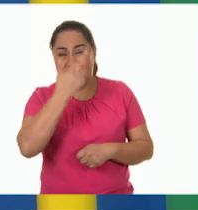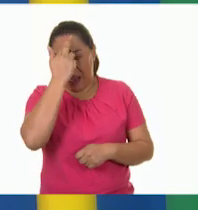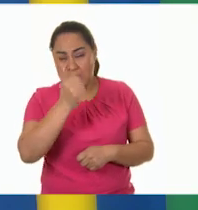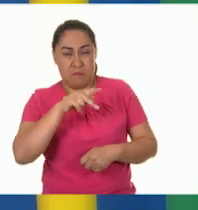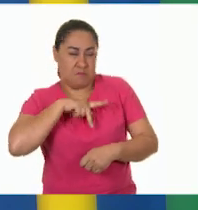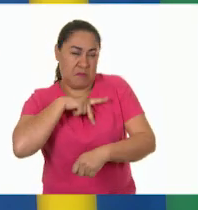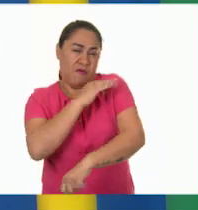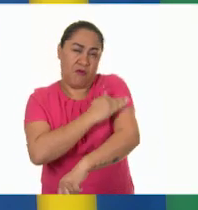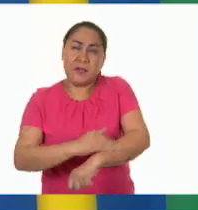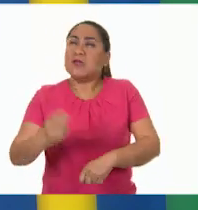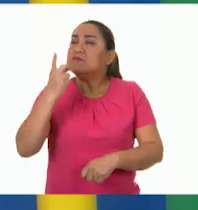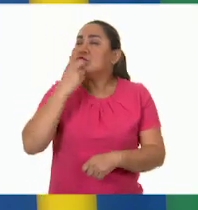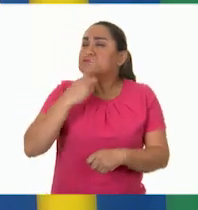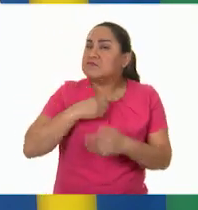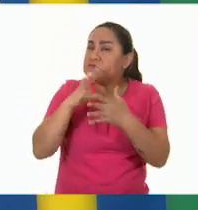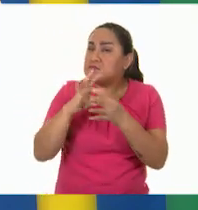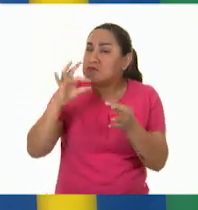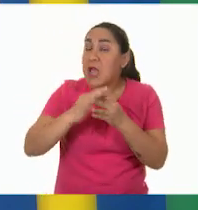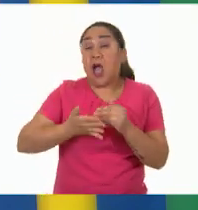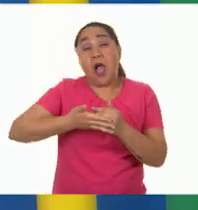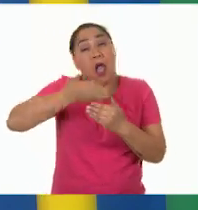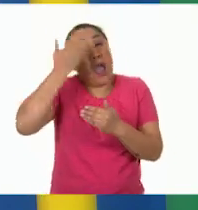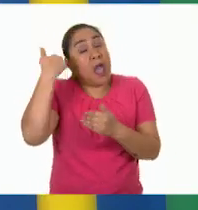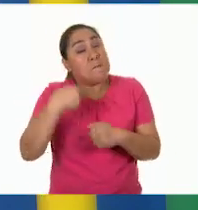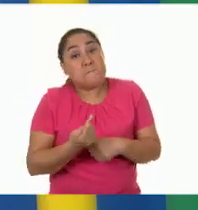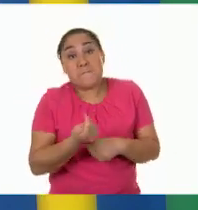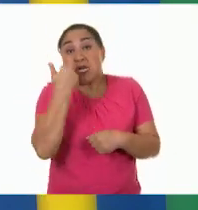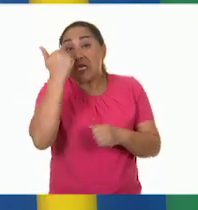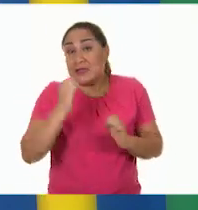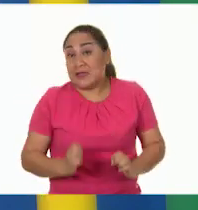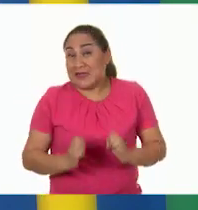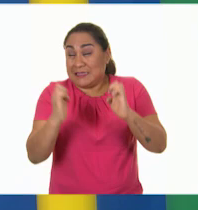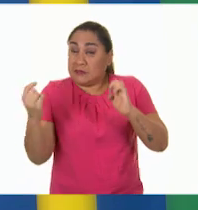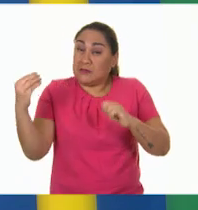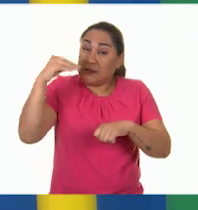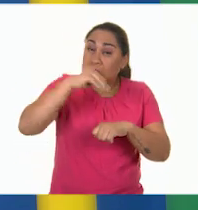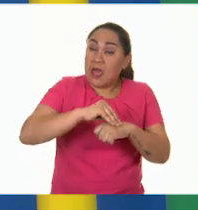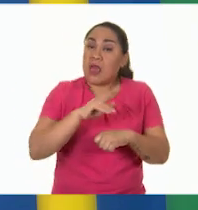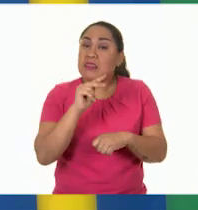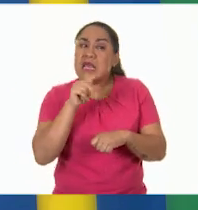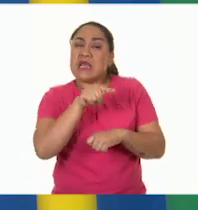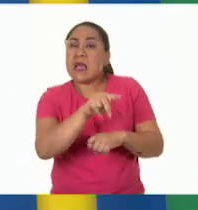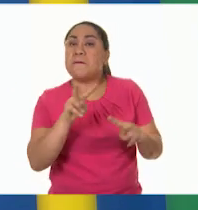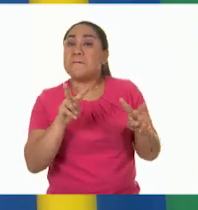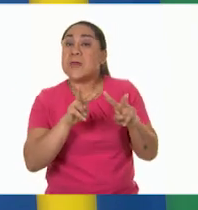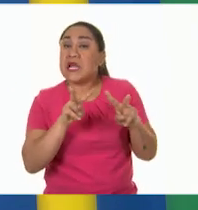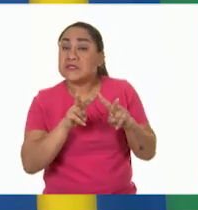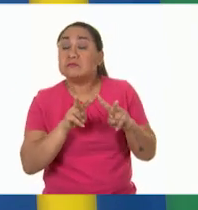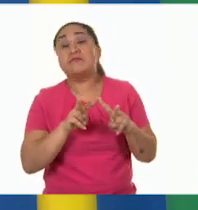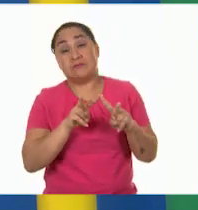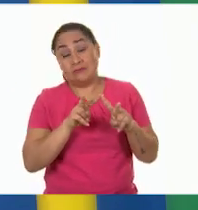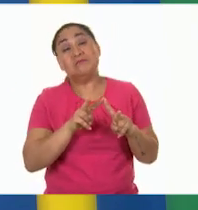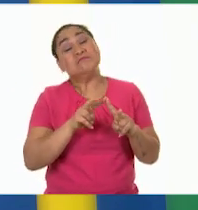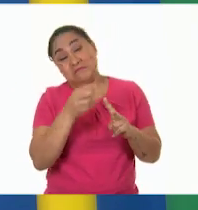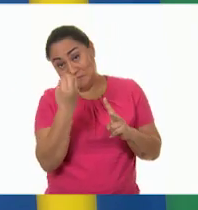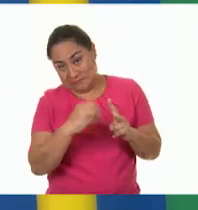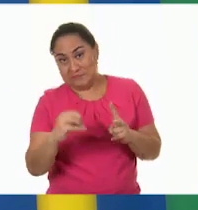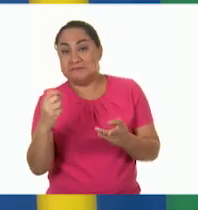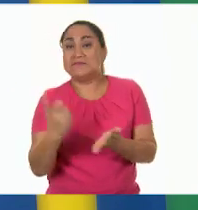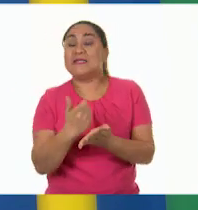cuentan que cuando llegó la primera televisión al edificio, llegó a la casa de un vecino que empezó a cobrar 50